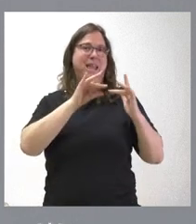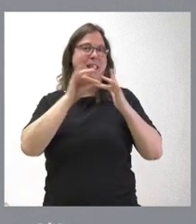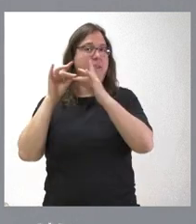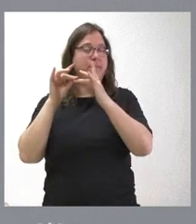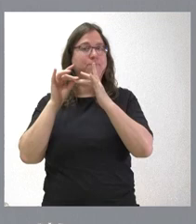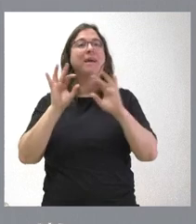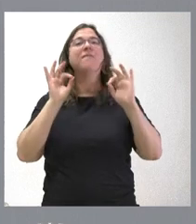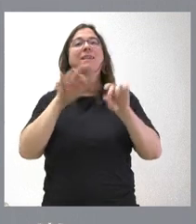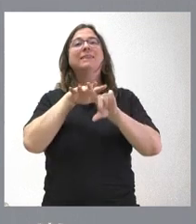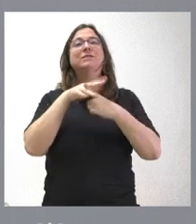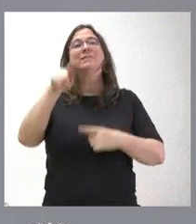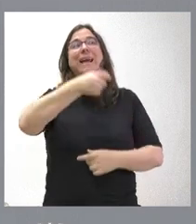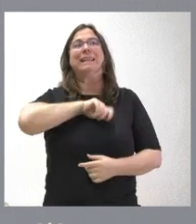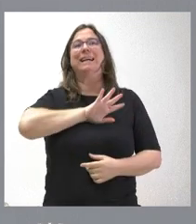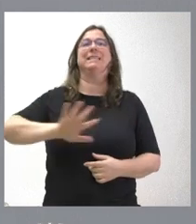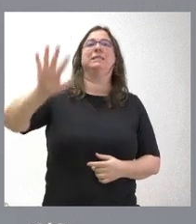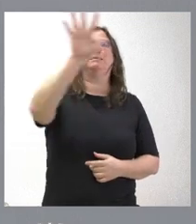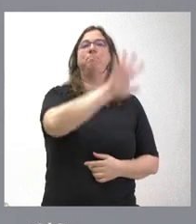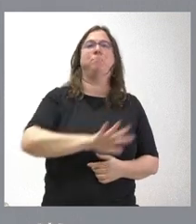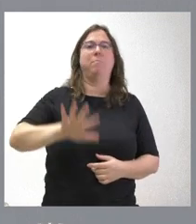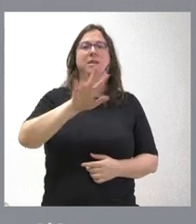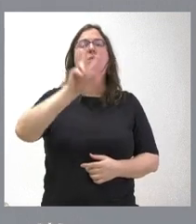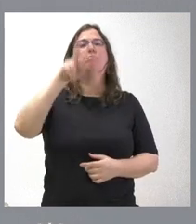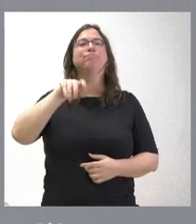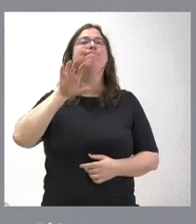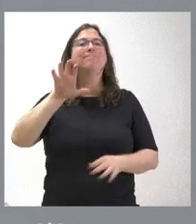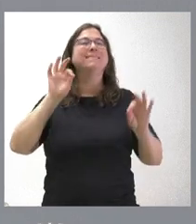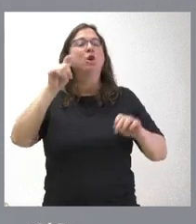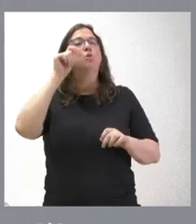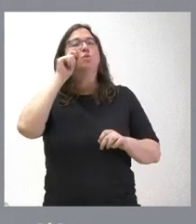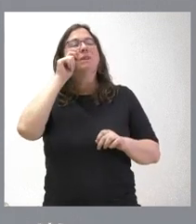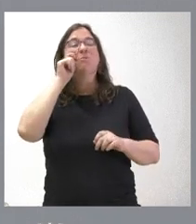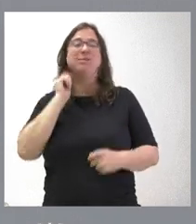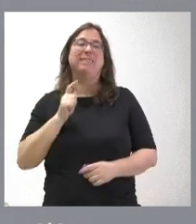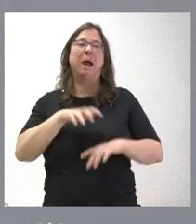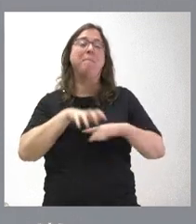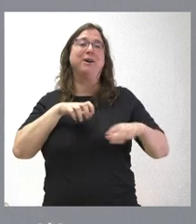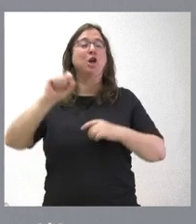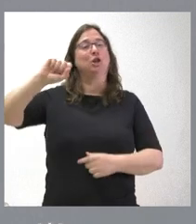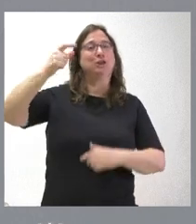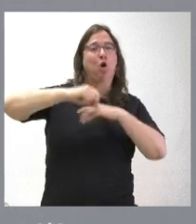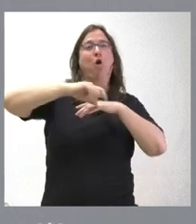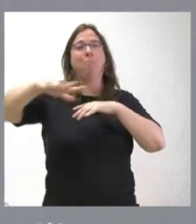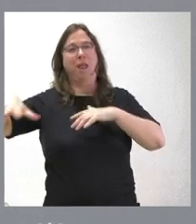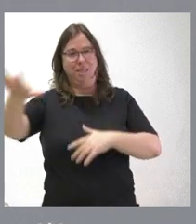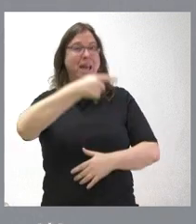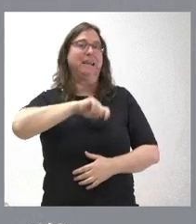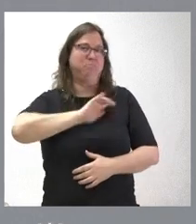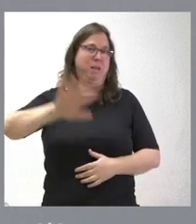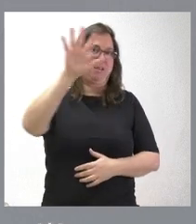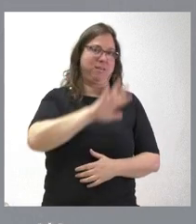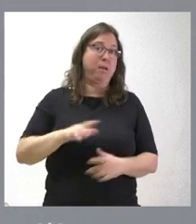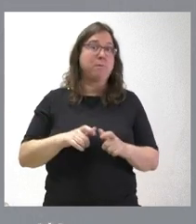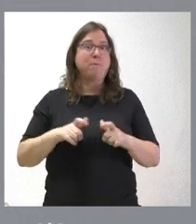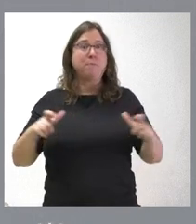una nación, España, que es fundamentalmente especializada en turismo de sol y playa. Y, por tanto, hay mucha capacidad de crecimiento. Y